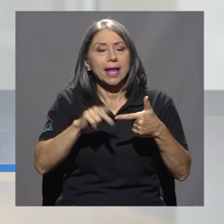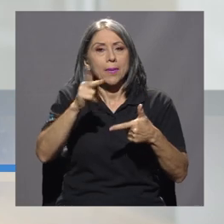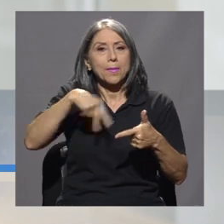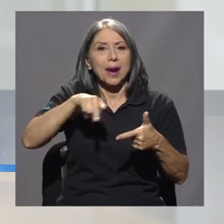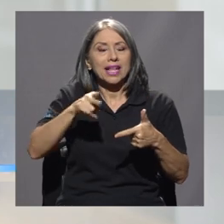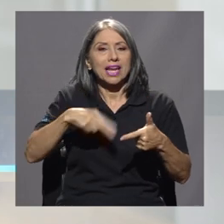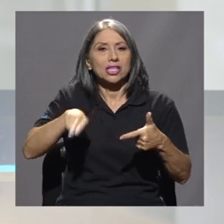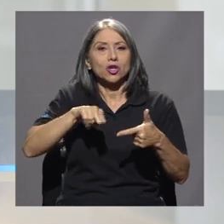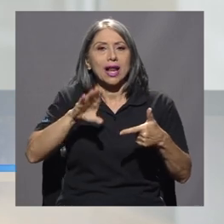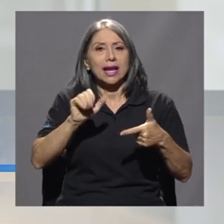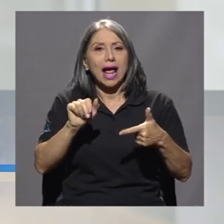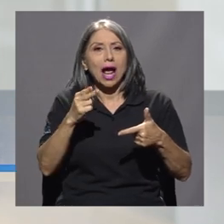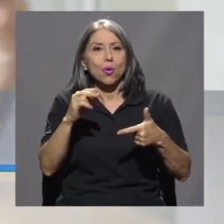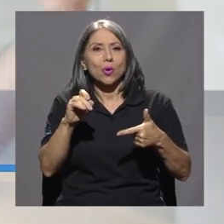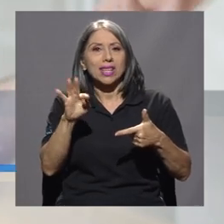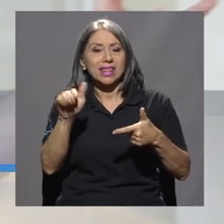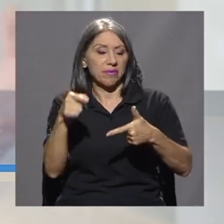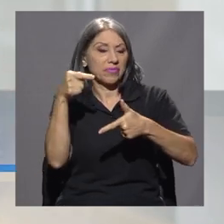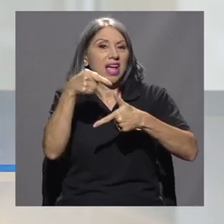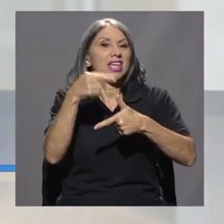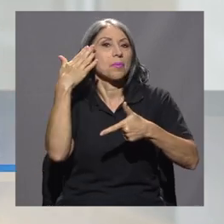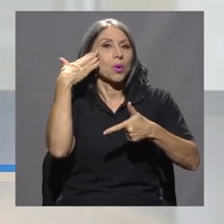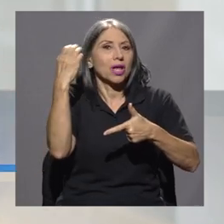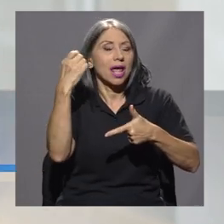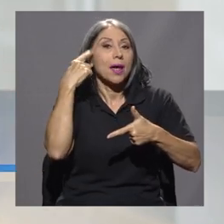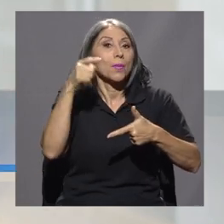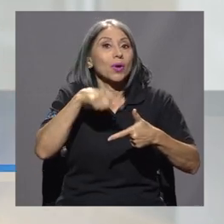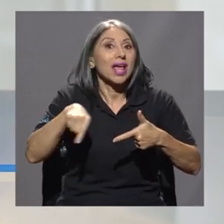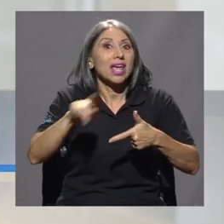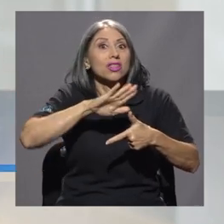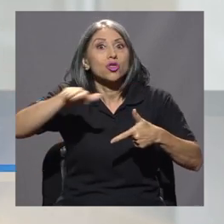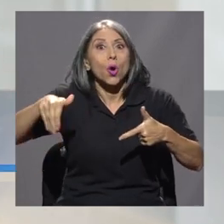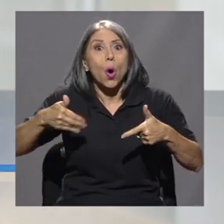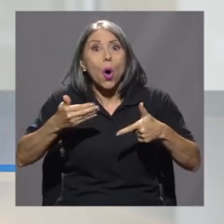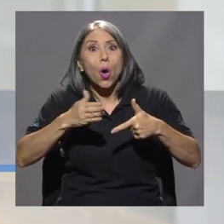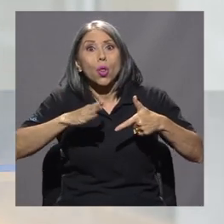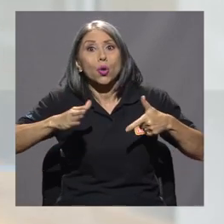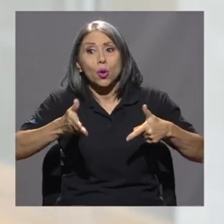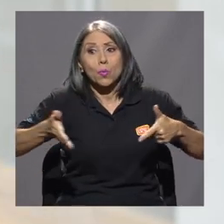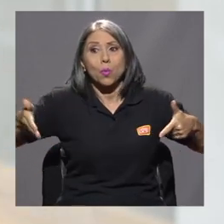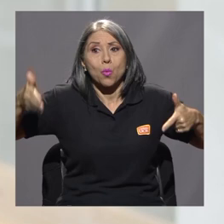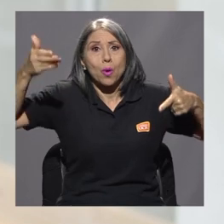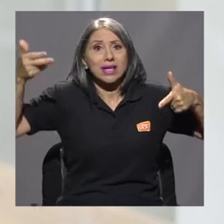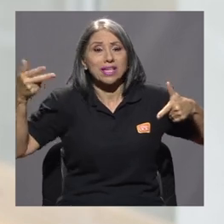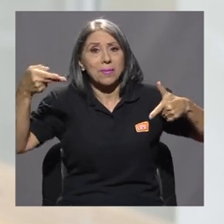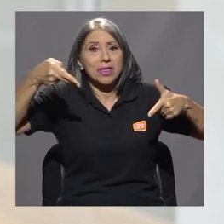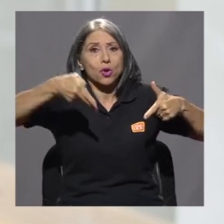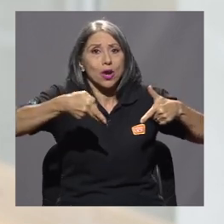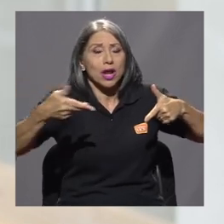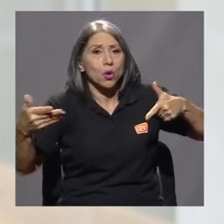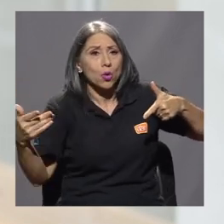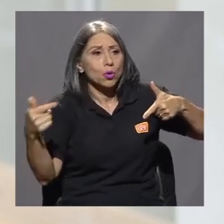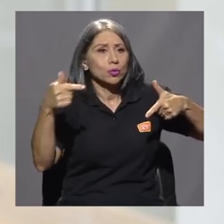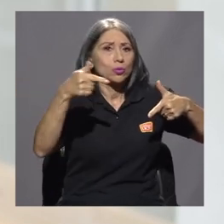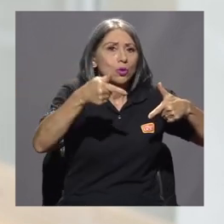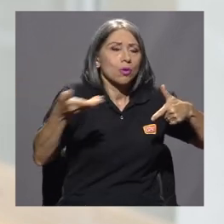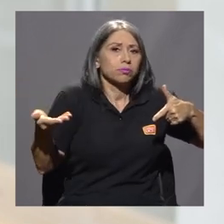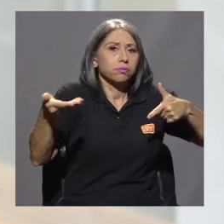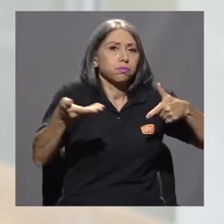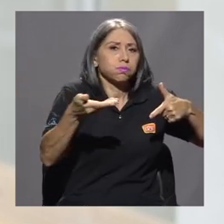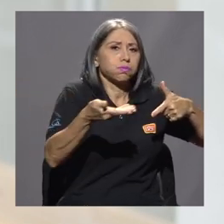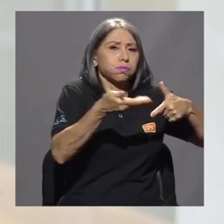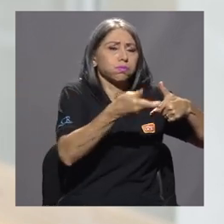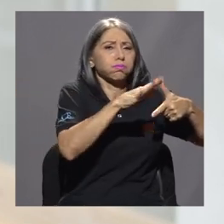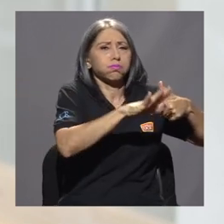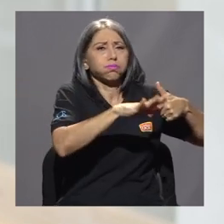¿Por qué estas zonas? Bueno, Moín porque es donde está toda la infraestructura de hidrocarburos del país, ¿verdad?, como el muelle petrolero, entonces tiene una importancia nacional